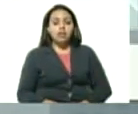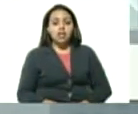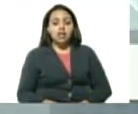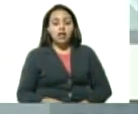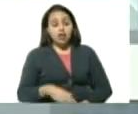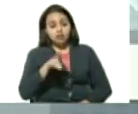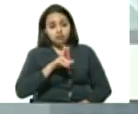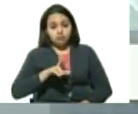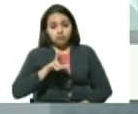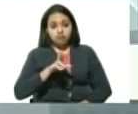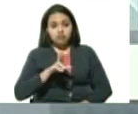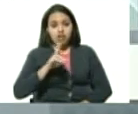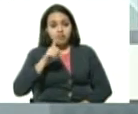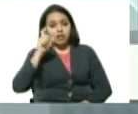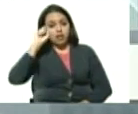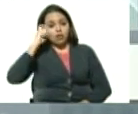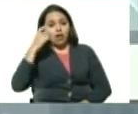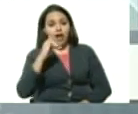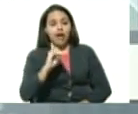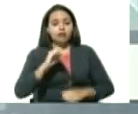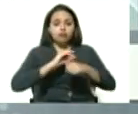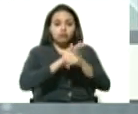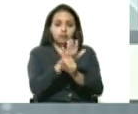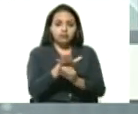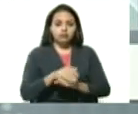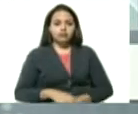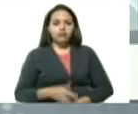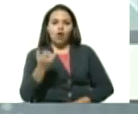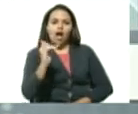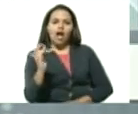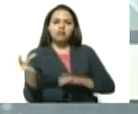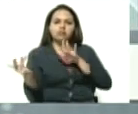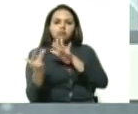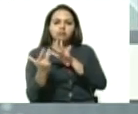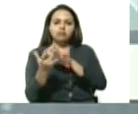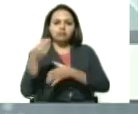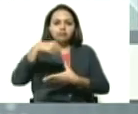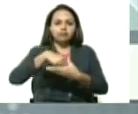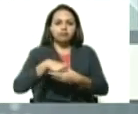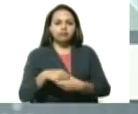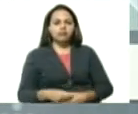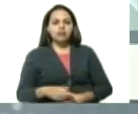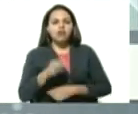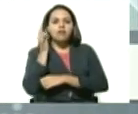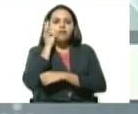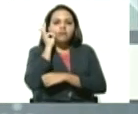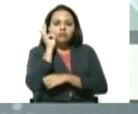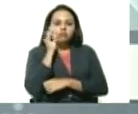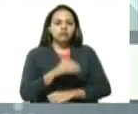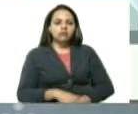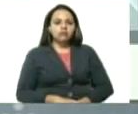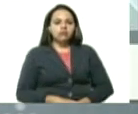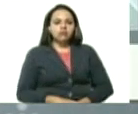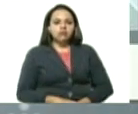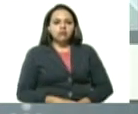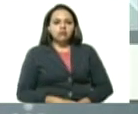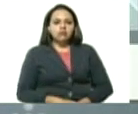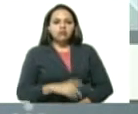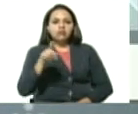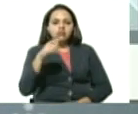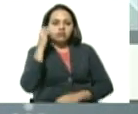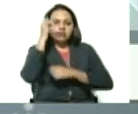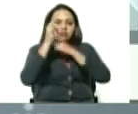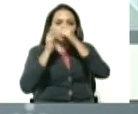estamos hoy los que se están conectando por redes sociales, a través del Facebook Live, a través del canal